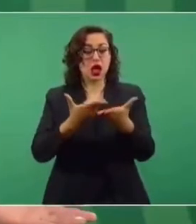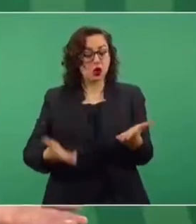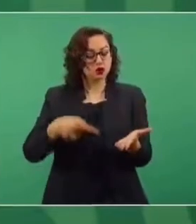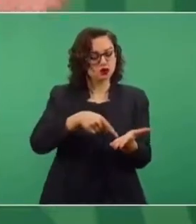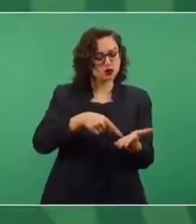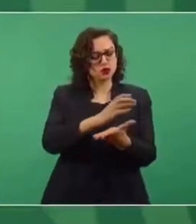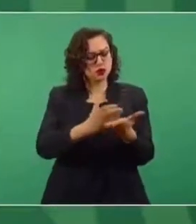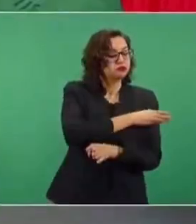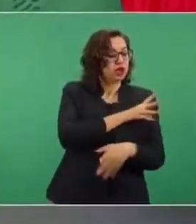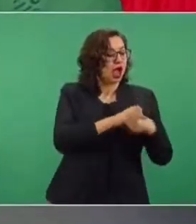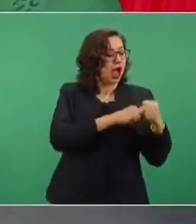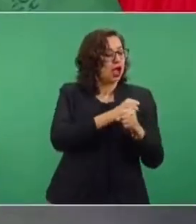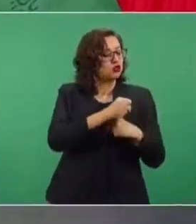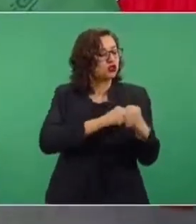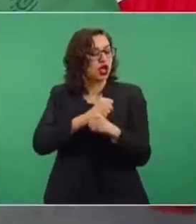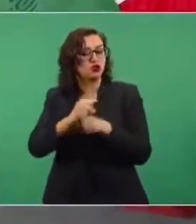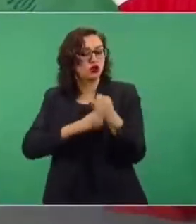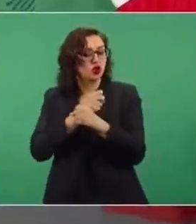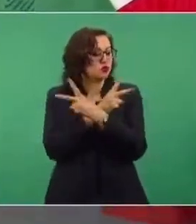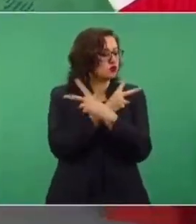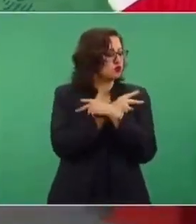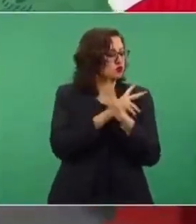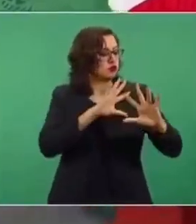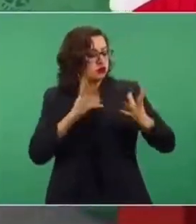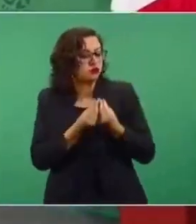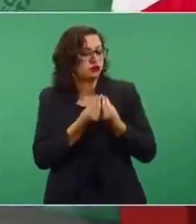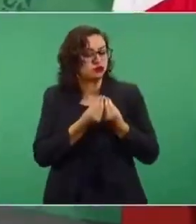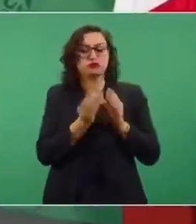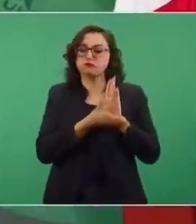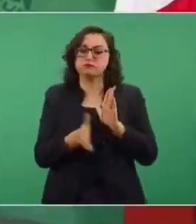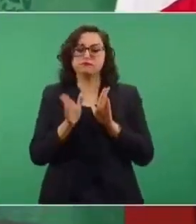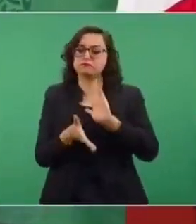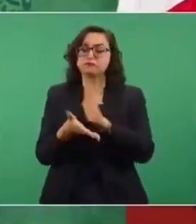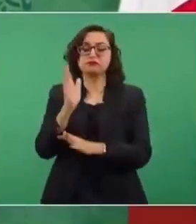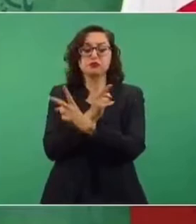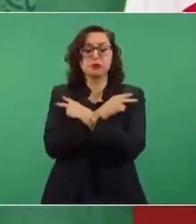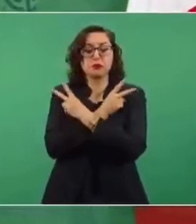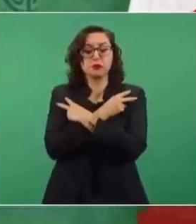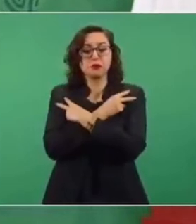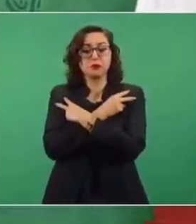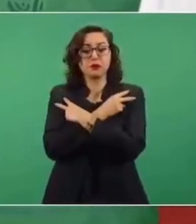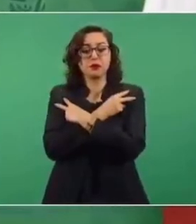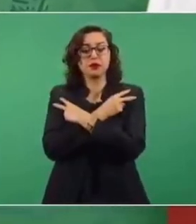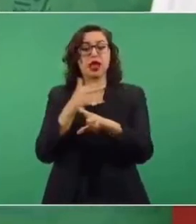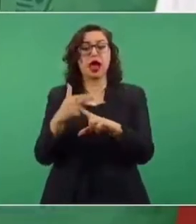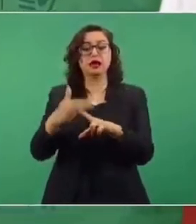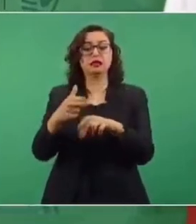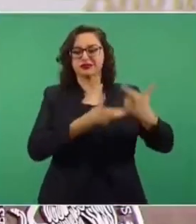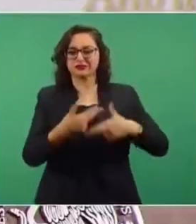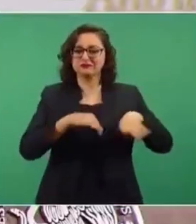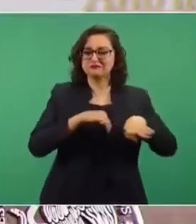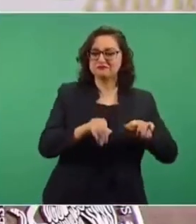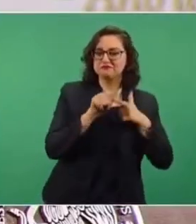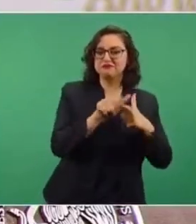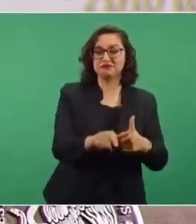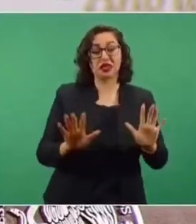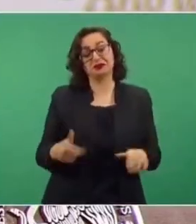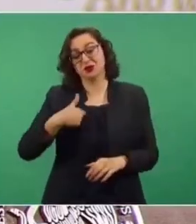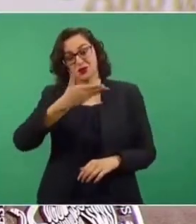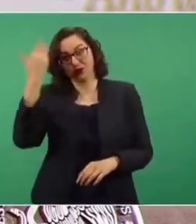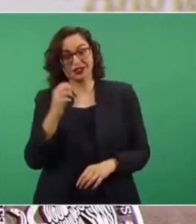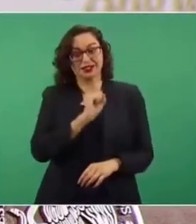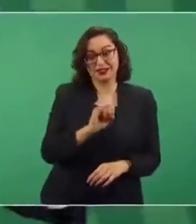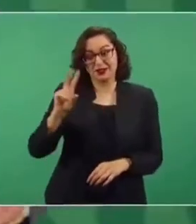tenía ese derecho, y que esto le permitía estar de vacaciones hasta 2024. Lo que sí hice fue